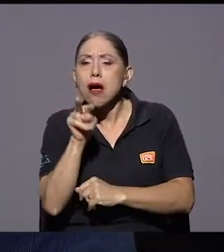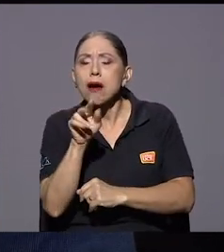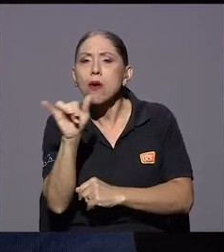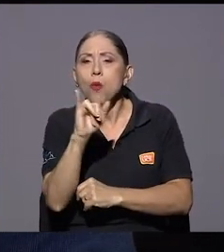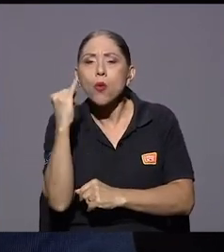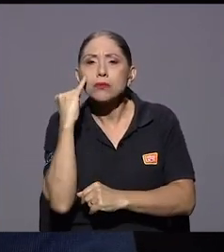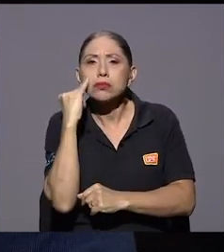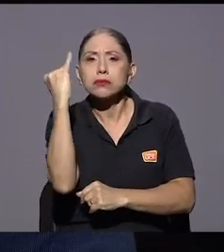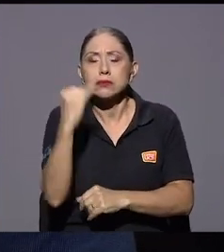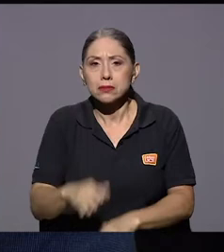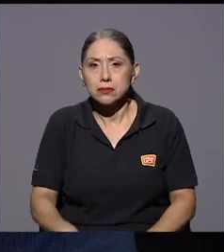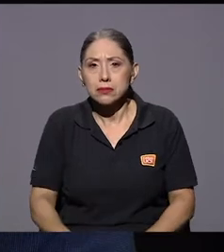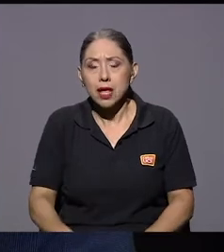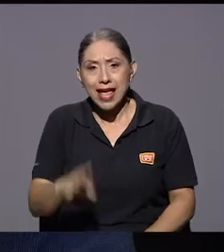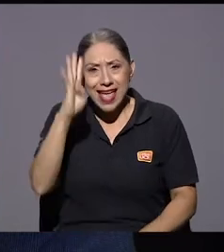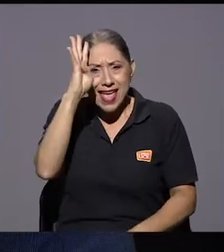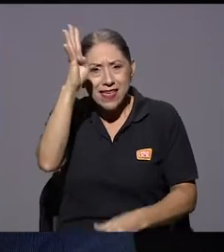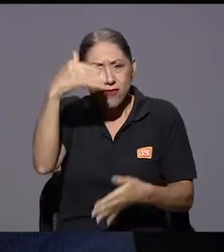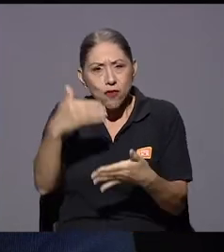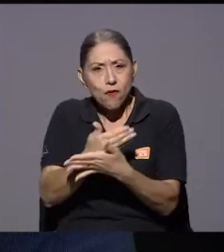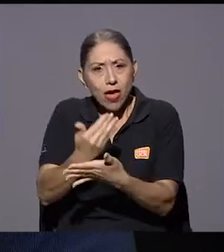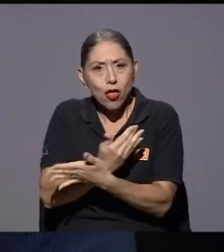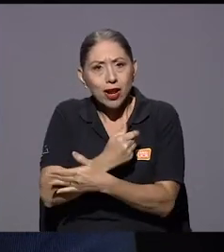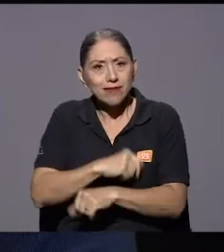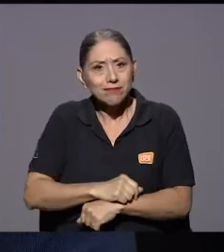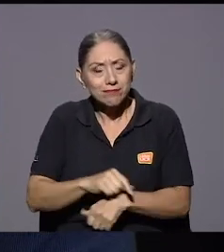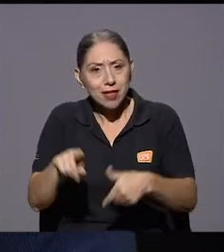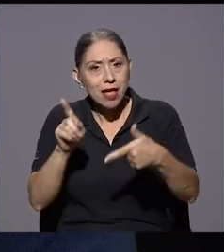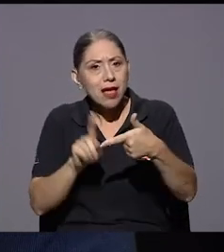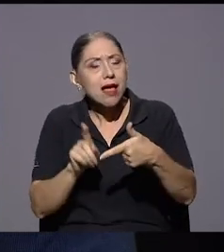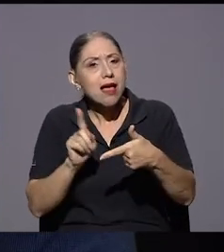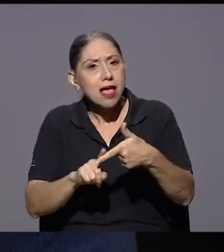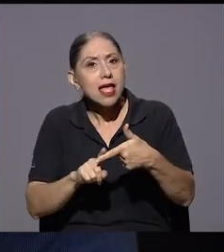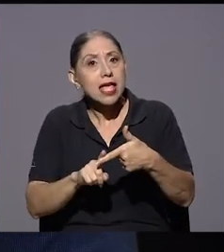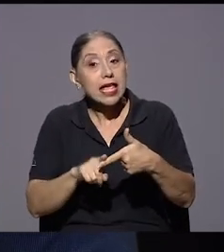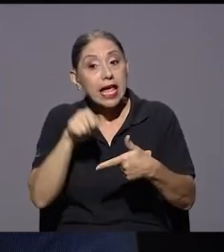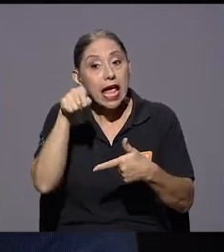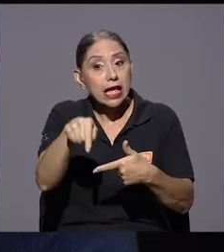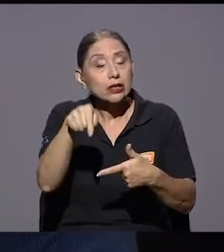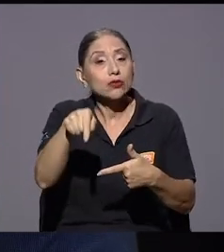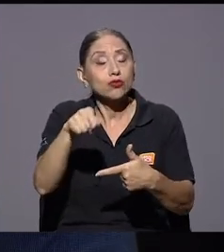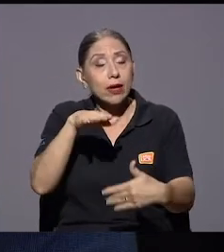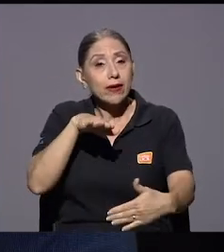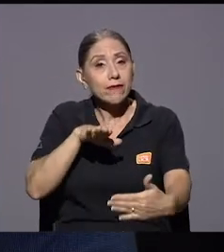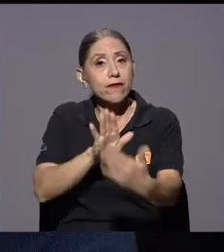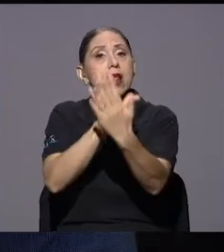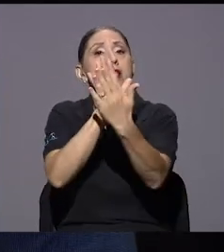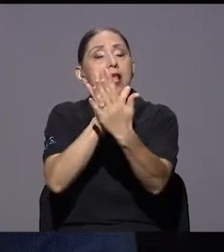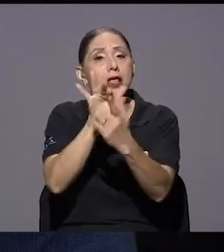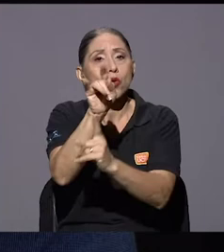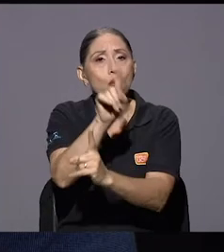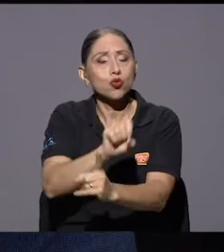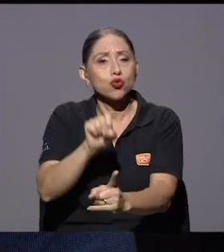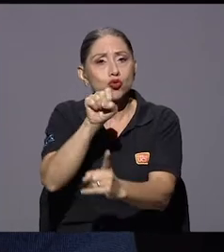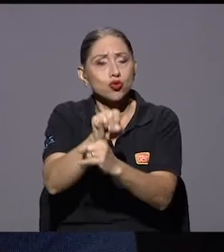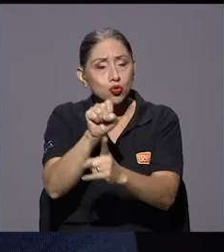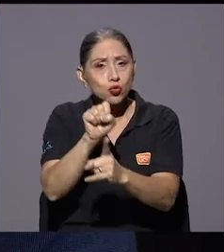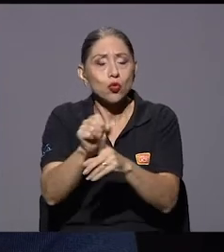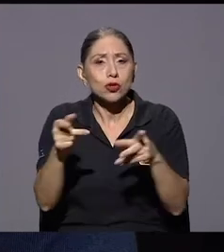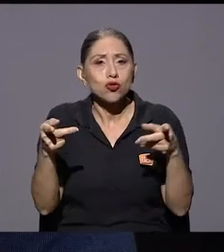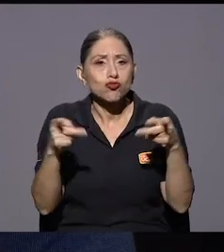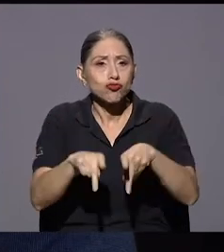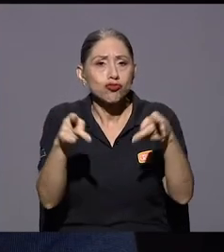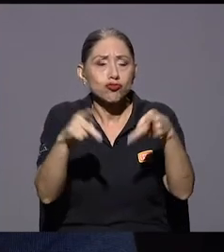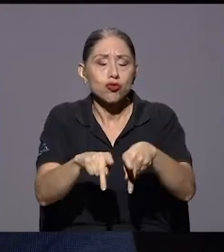una iniciativa uno innovadora pero dos que le estaba haciendo un frente a un fenómeno que